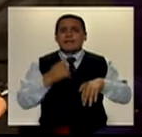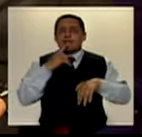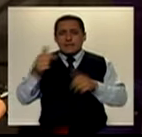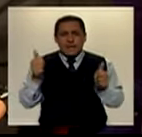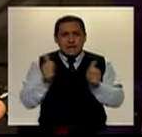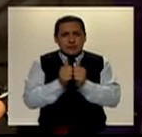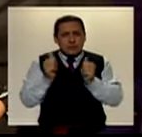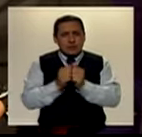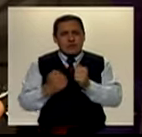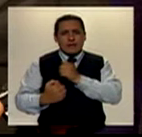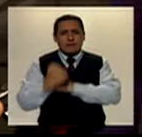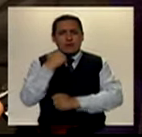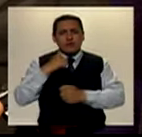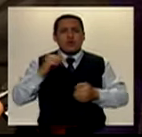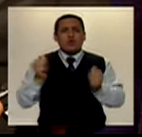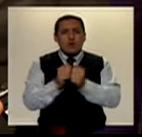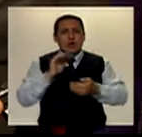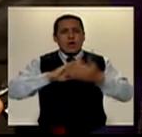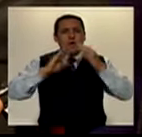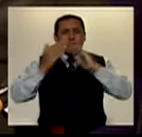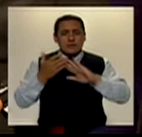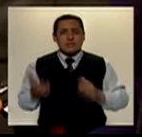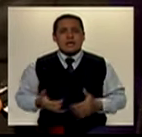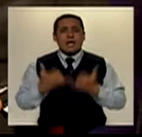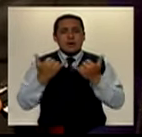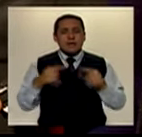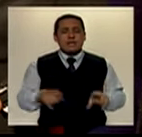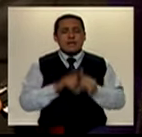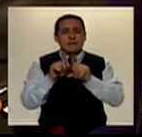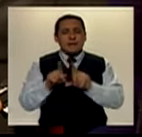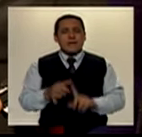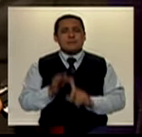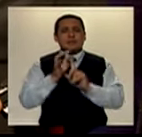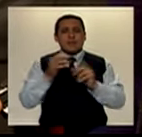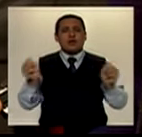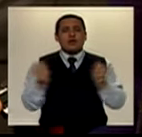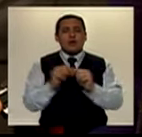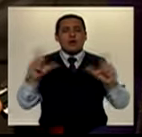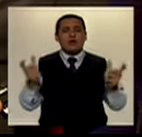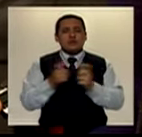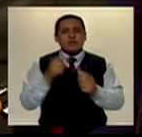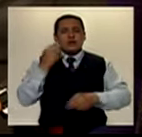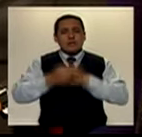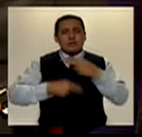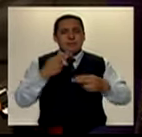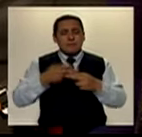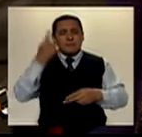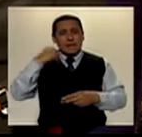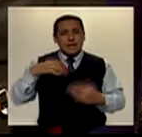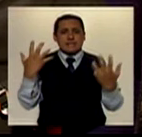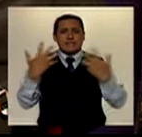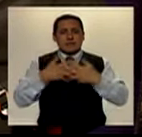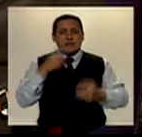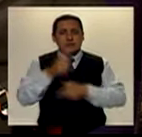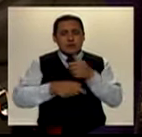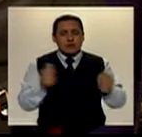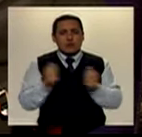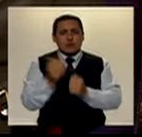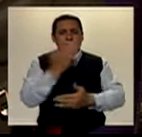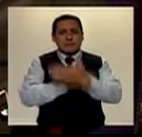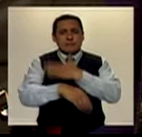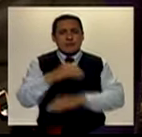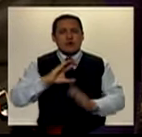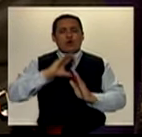están articulando esfuerzos con la comunidad y en este caso de manera especial con el Consejo Nacional para la Integración de la Persona con